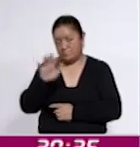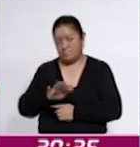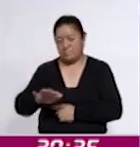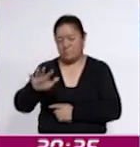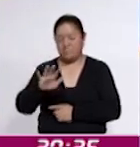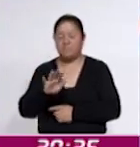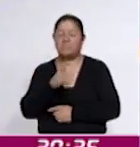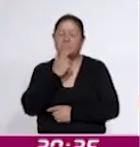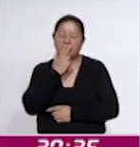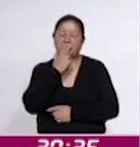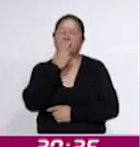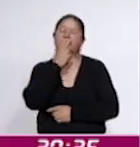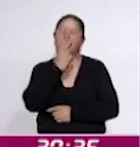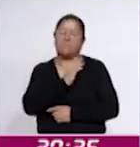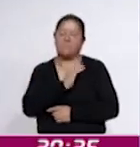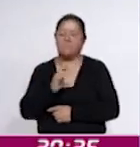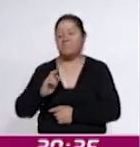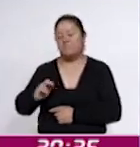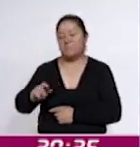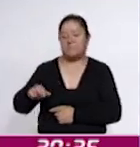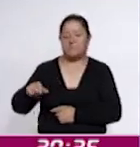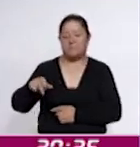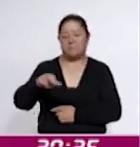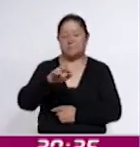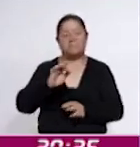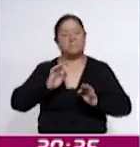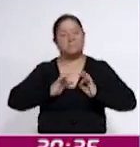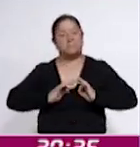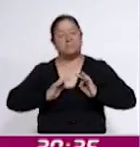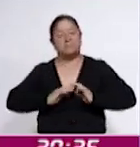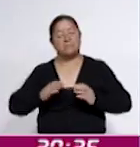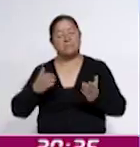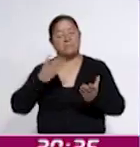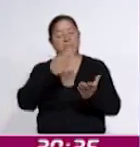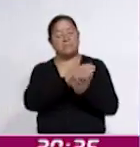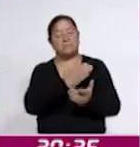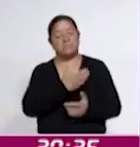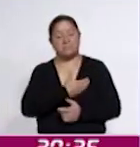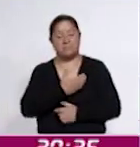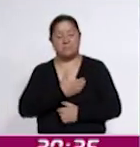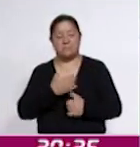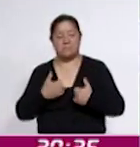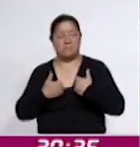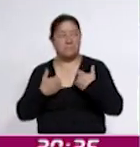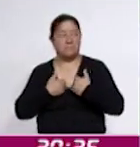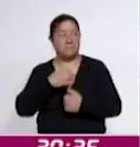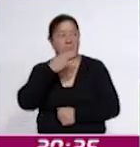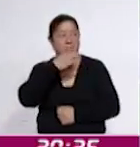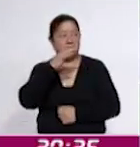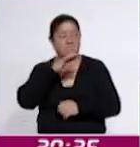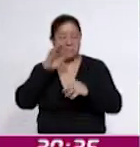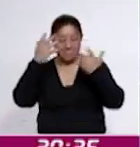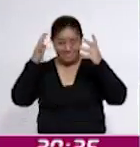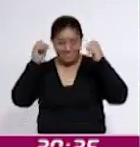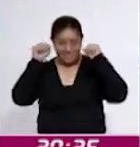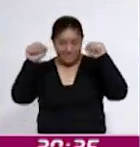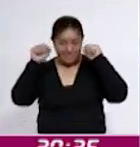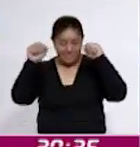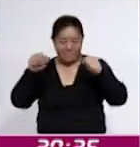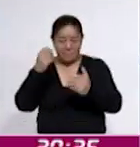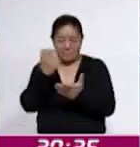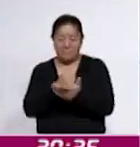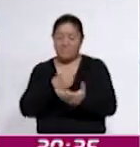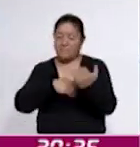pudieron disfrutar de la caminata con tranquilidad y al llegar al Parque de la Juventud, celebraron con entusiasmo este logro